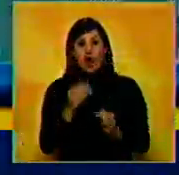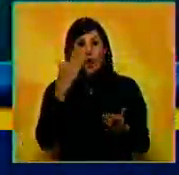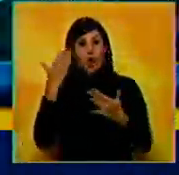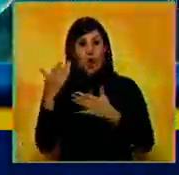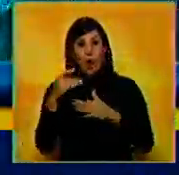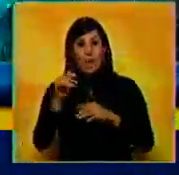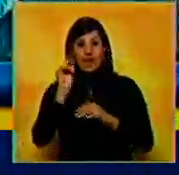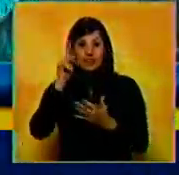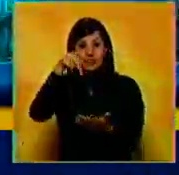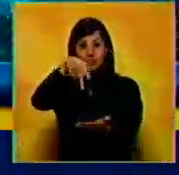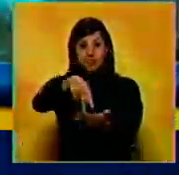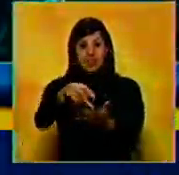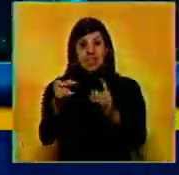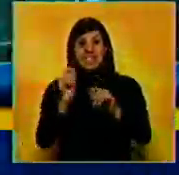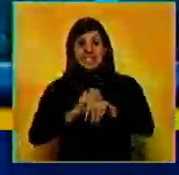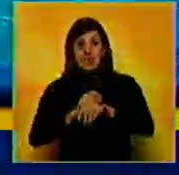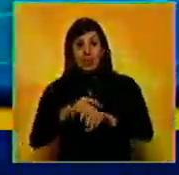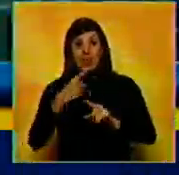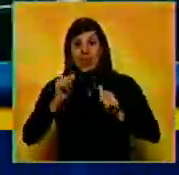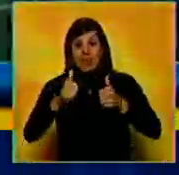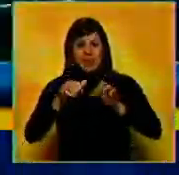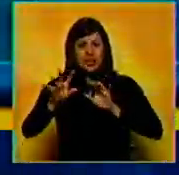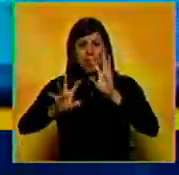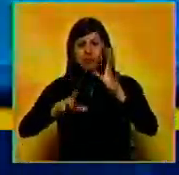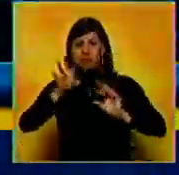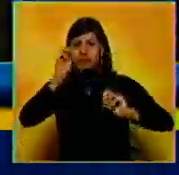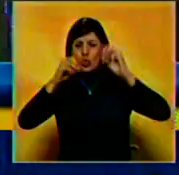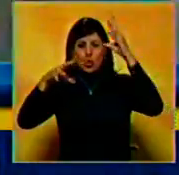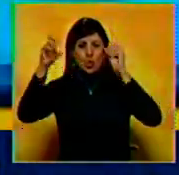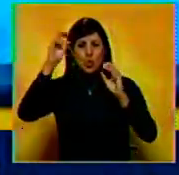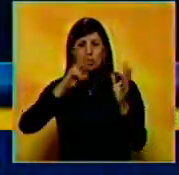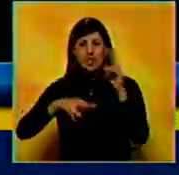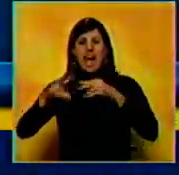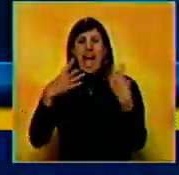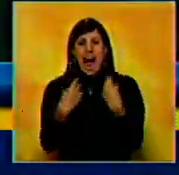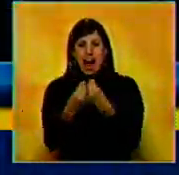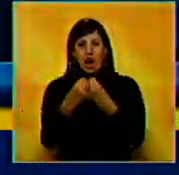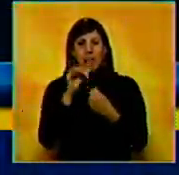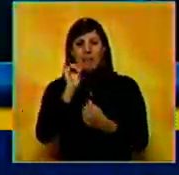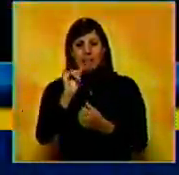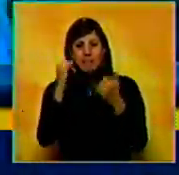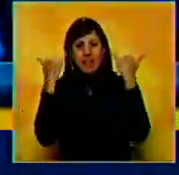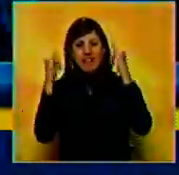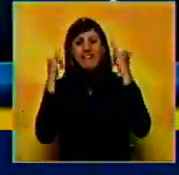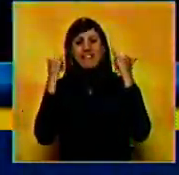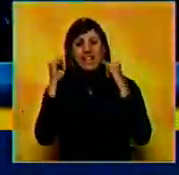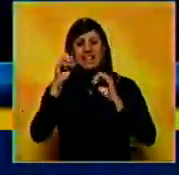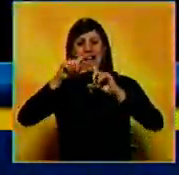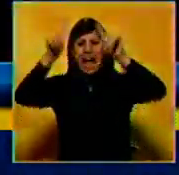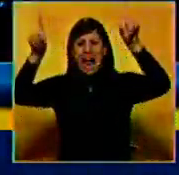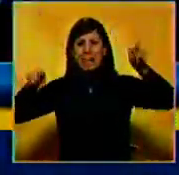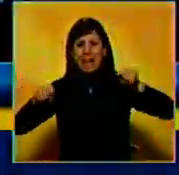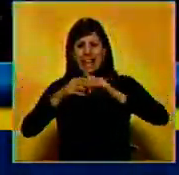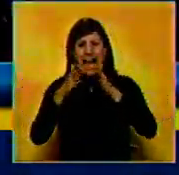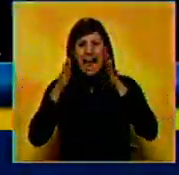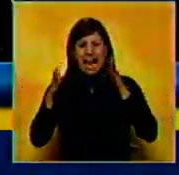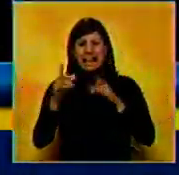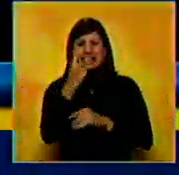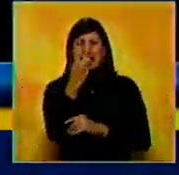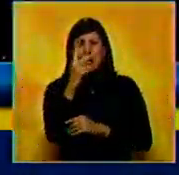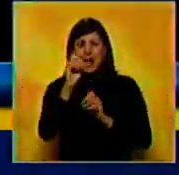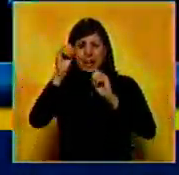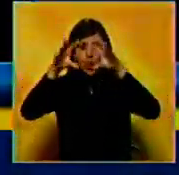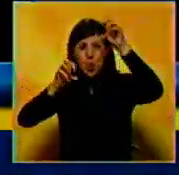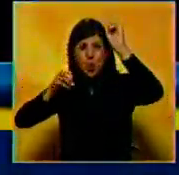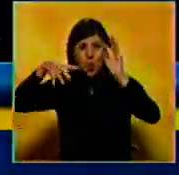Guetta y en apenas segundos empezó toda la paraferraria visual que suele acompañarlo en cada una de sus fiestas. Pantallas gigantes, más de 120